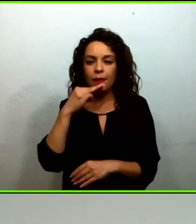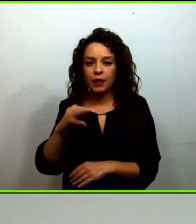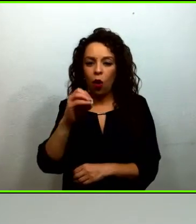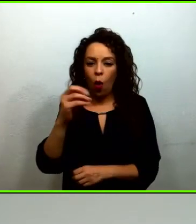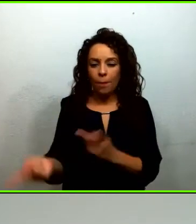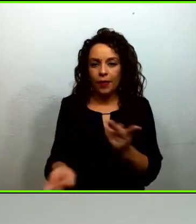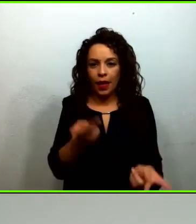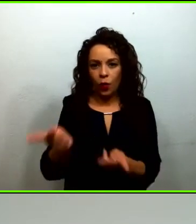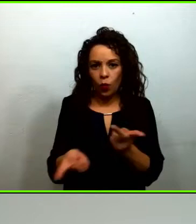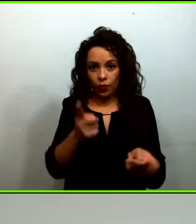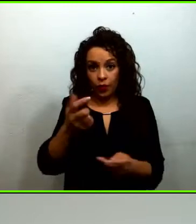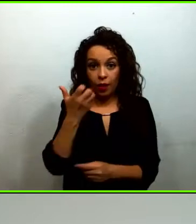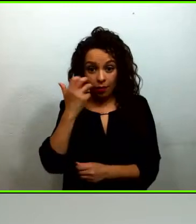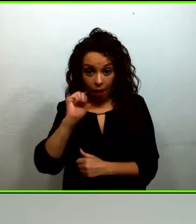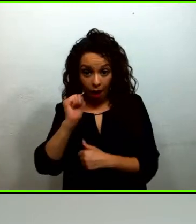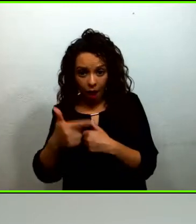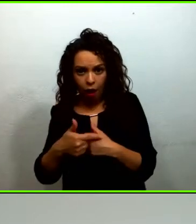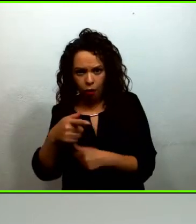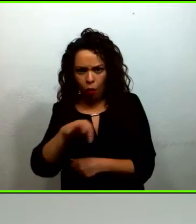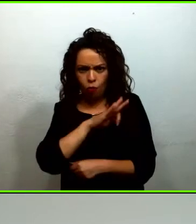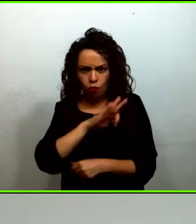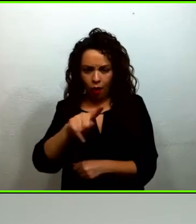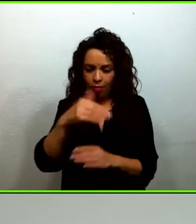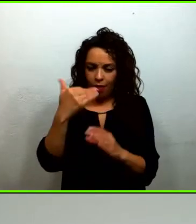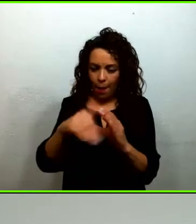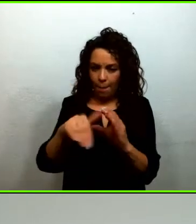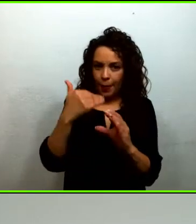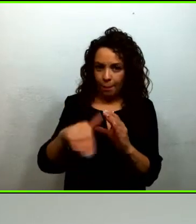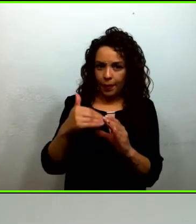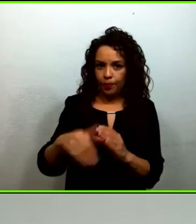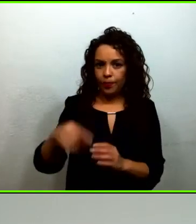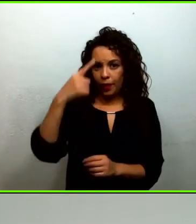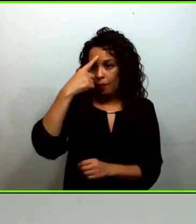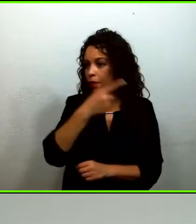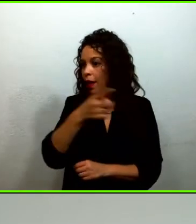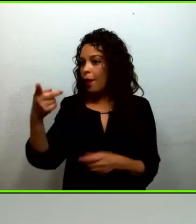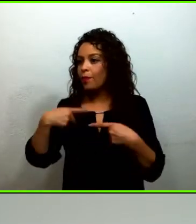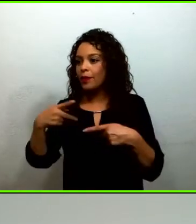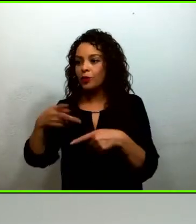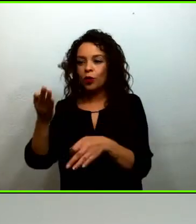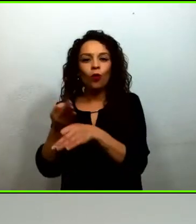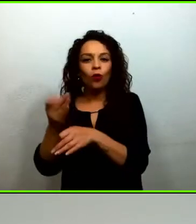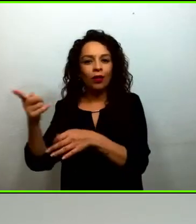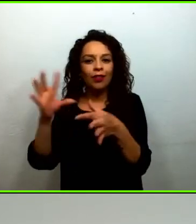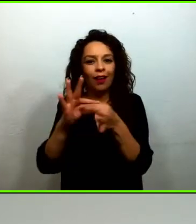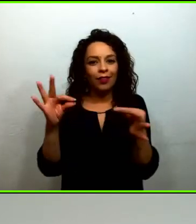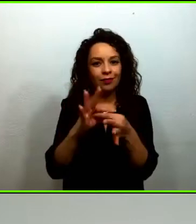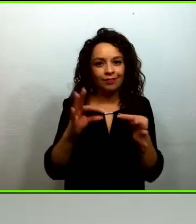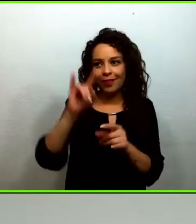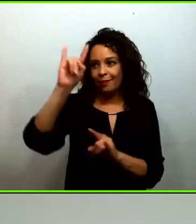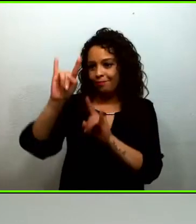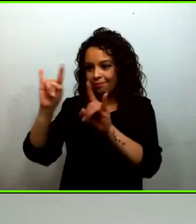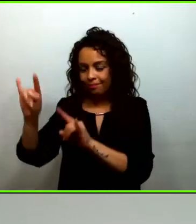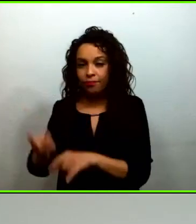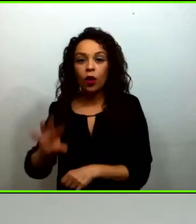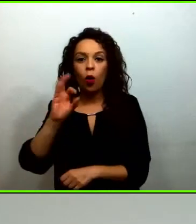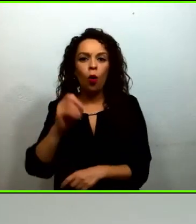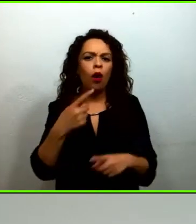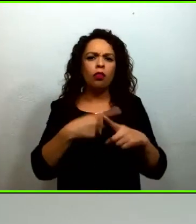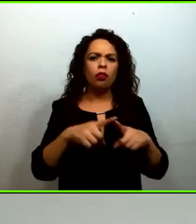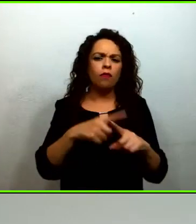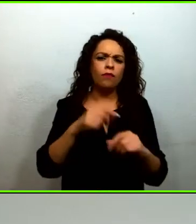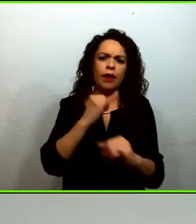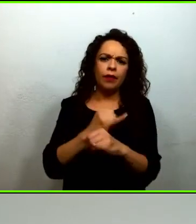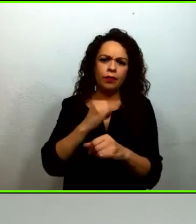hacer algunas preguntas a las panelistas o como comentario en las distintas plataformas que está saliendo en este